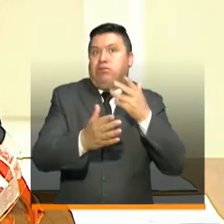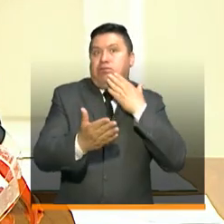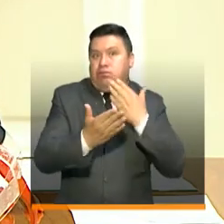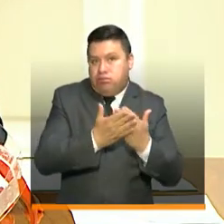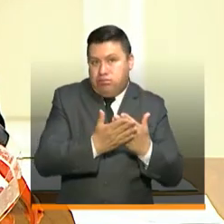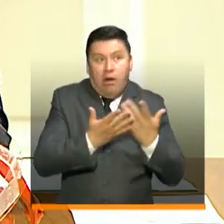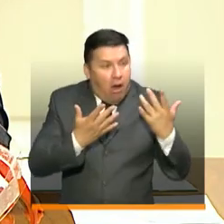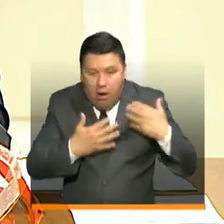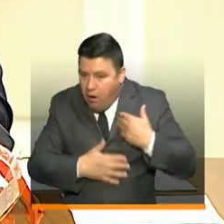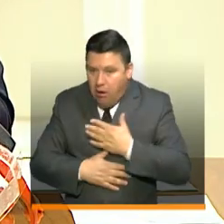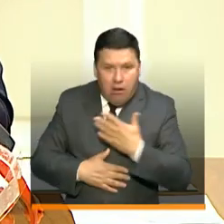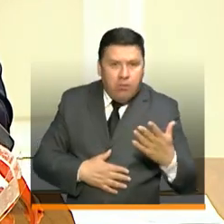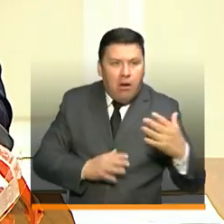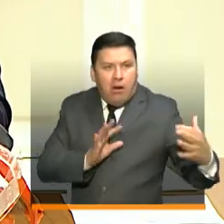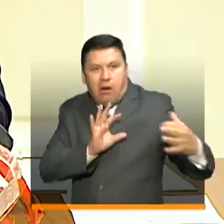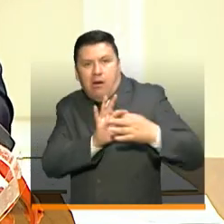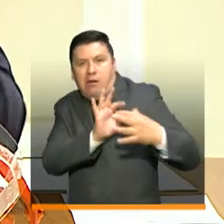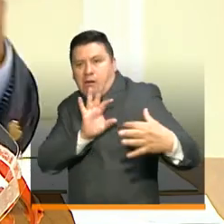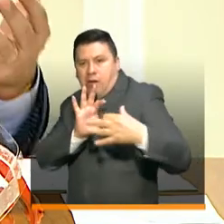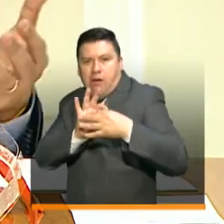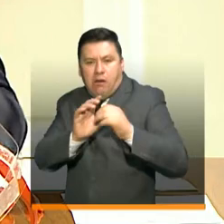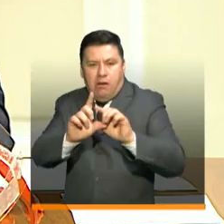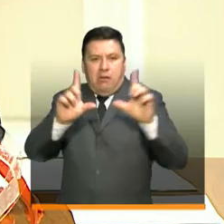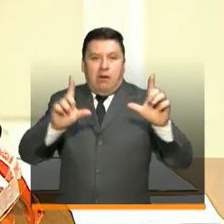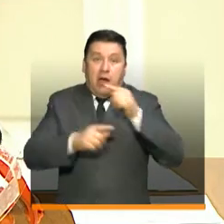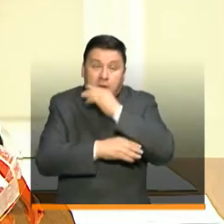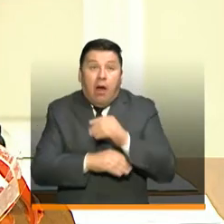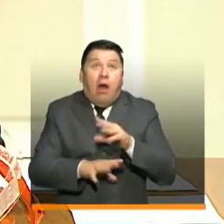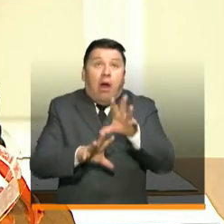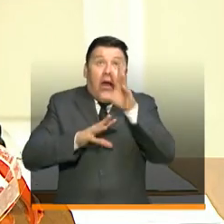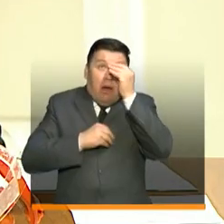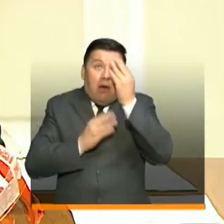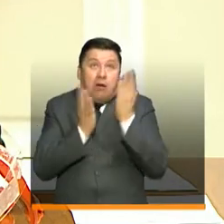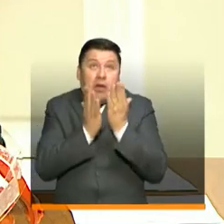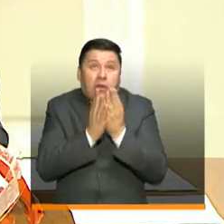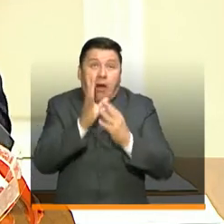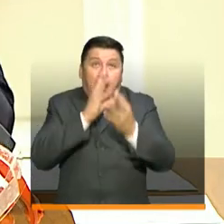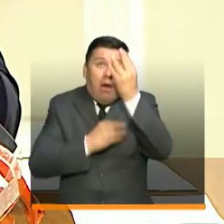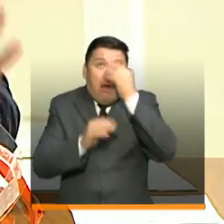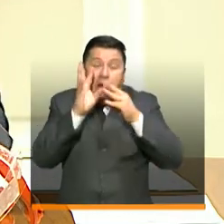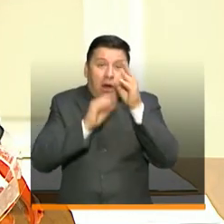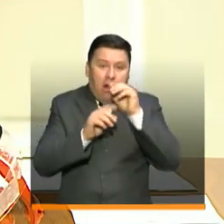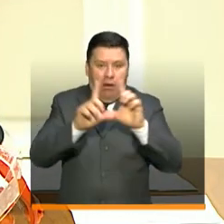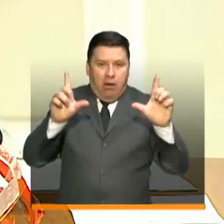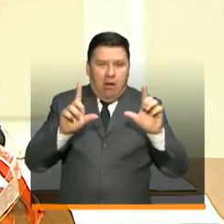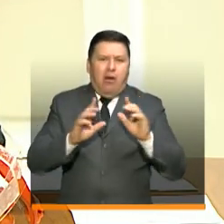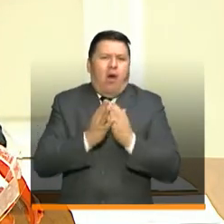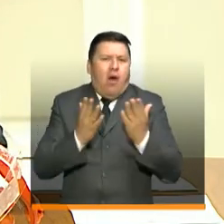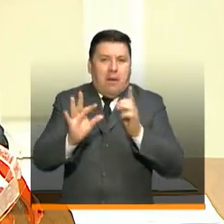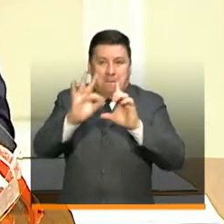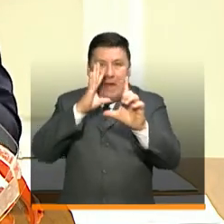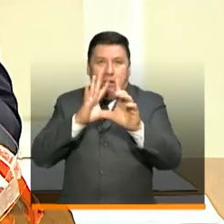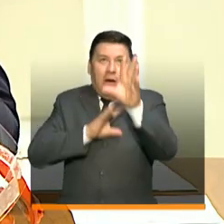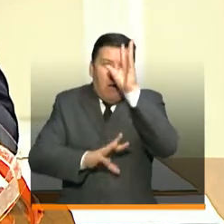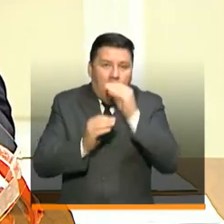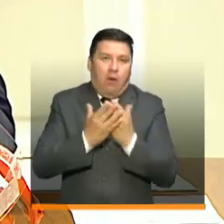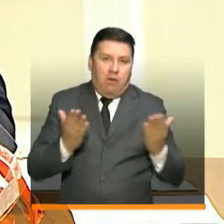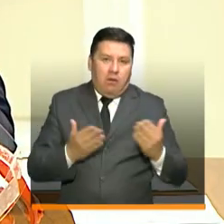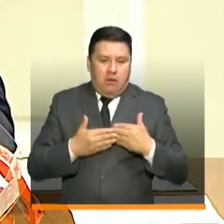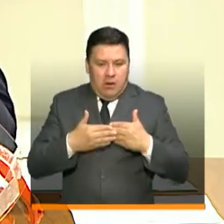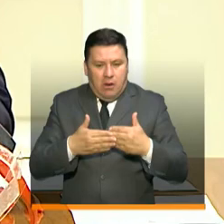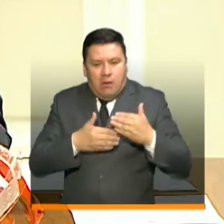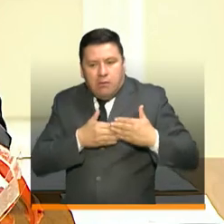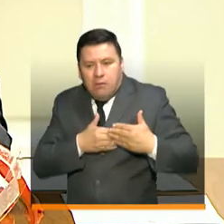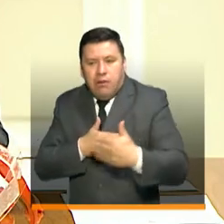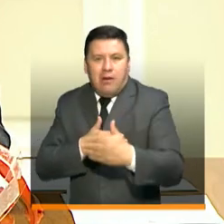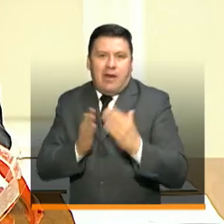que se quieren unir a hacer más efectiva de la distribución de material educativo y también lo que se viene adelantando en la oferta